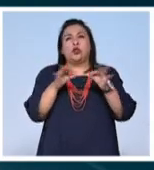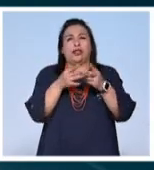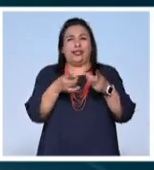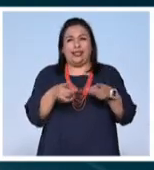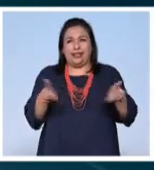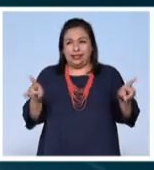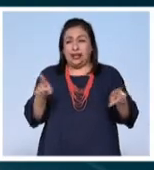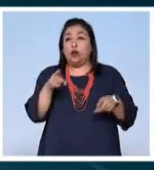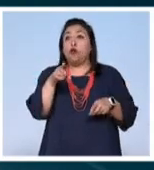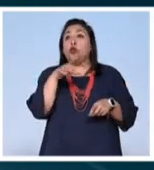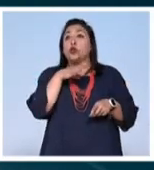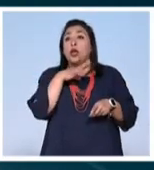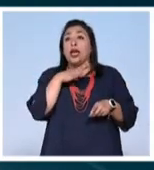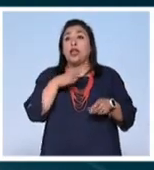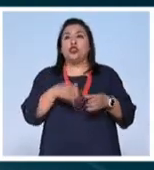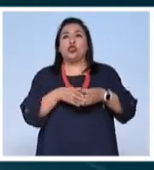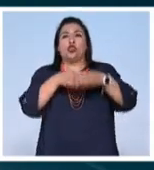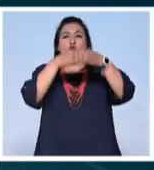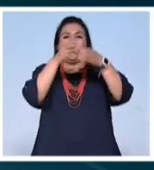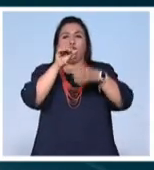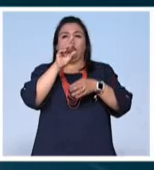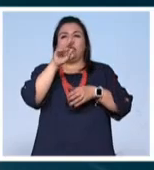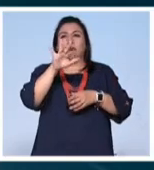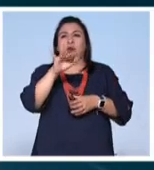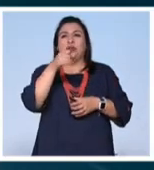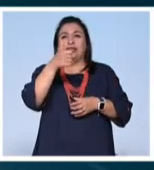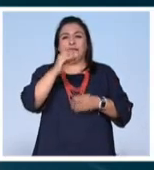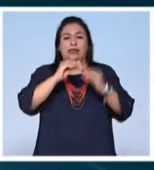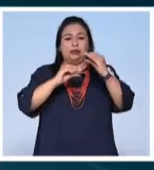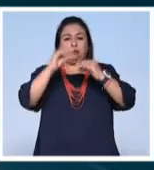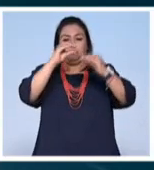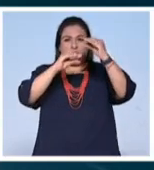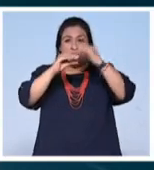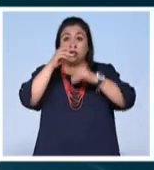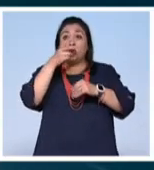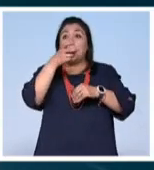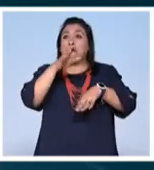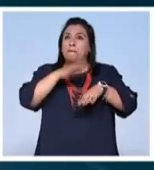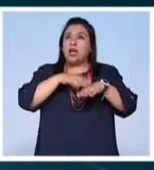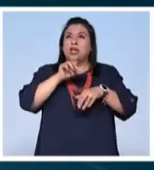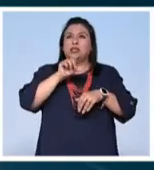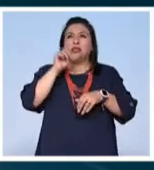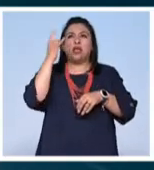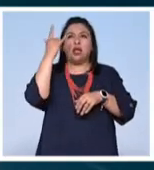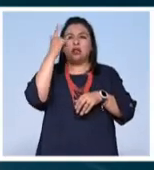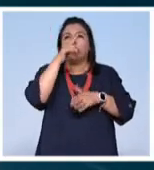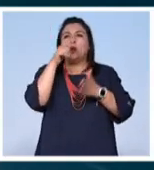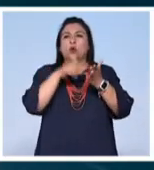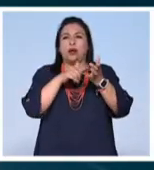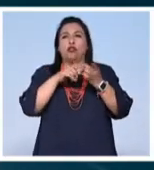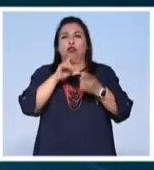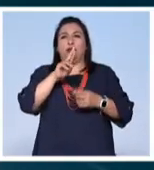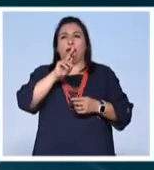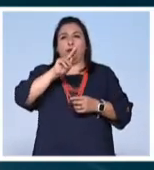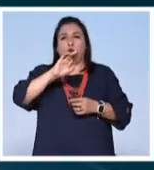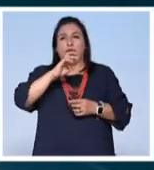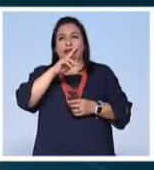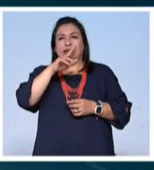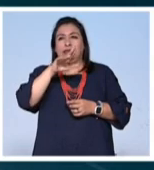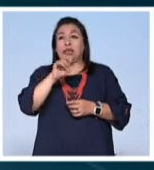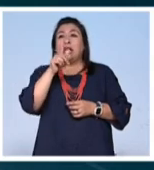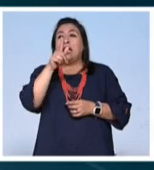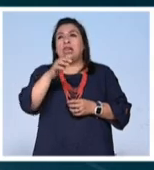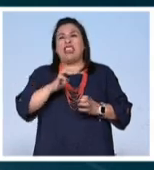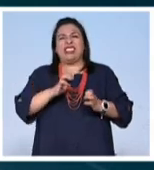desarrollo figura la torre Ostrava de 56 pisos que será la más alta de República Checa. Es un